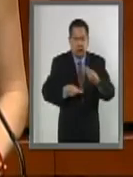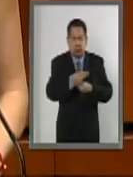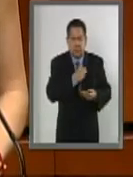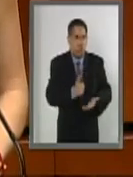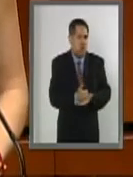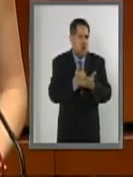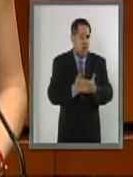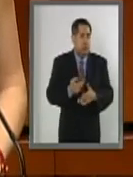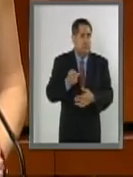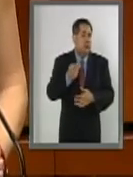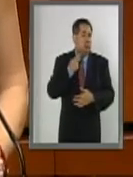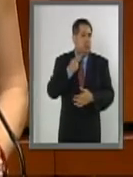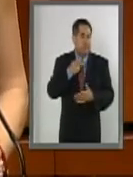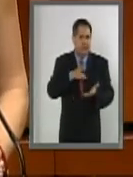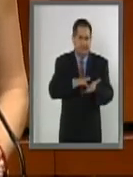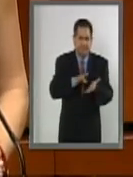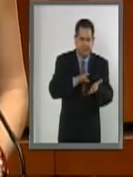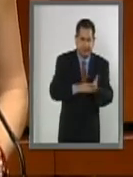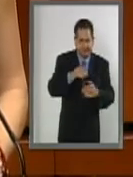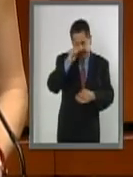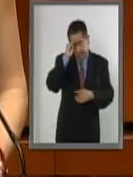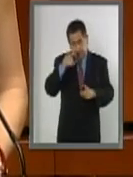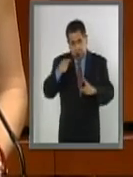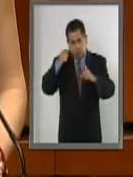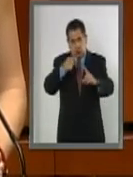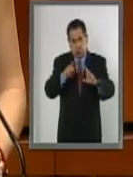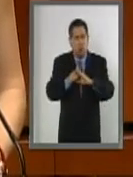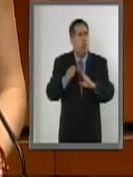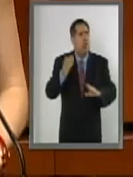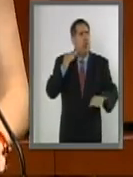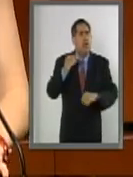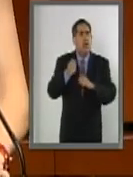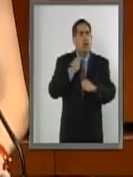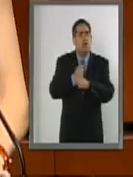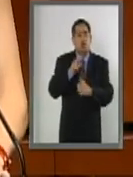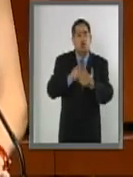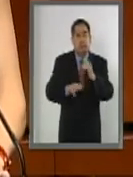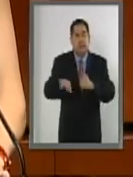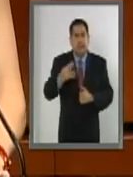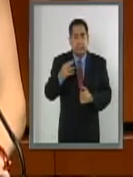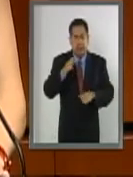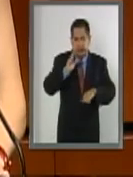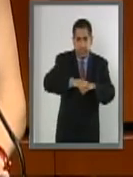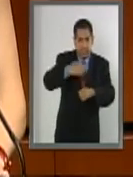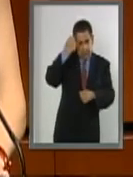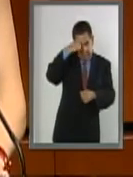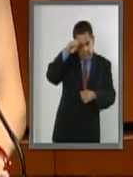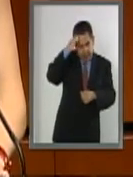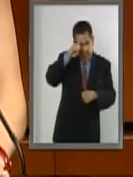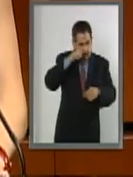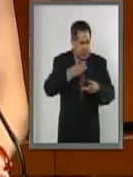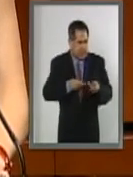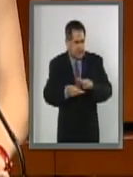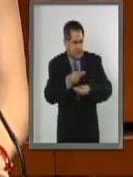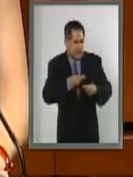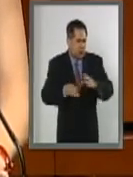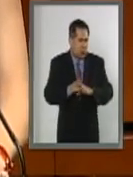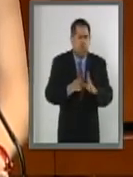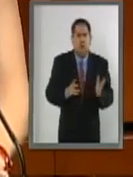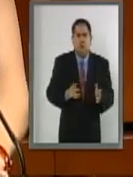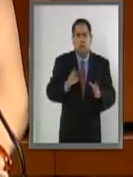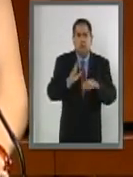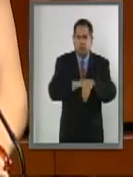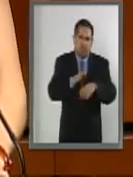política gubernamental, se planteó el objetivo desde 2015 de adquirir experiencia en tecnologías emergentes, en